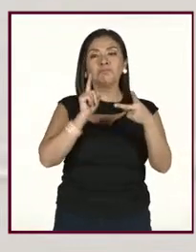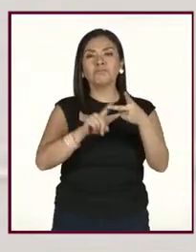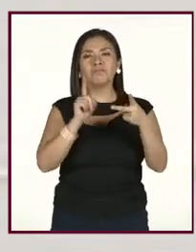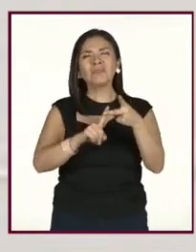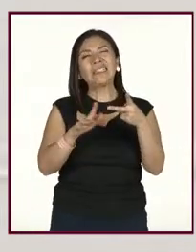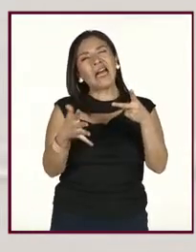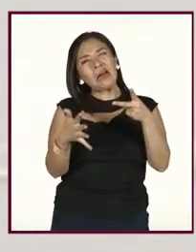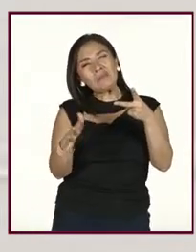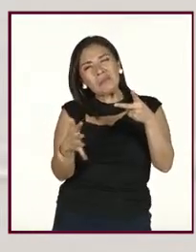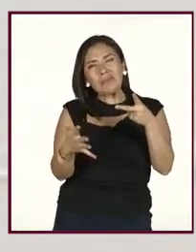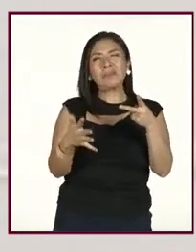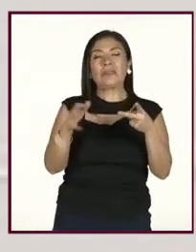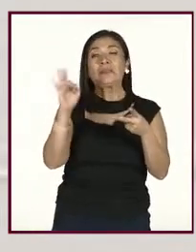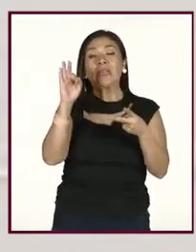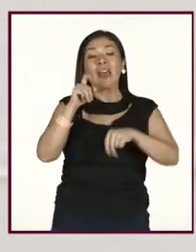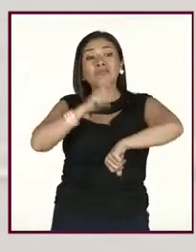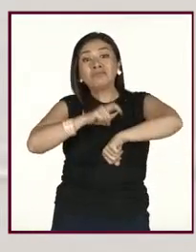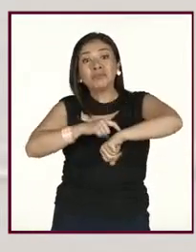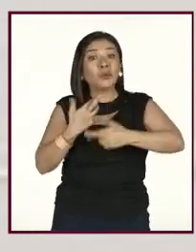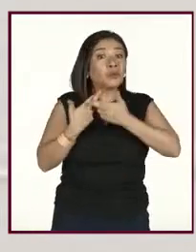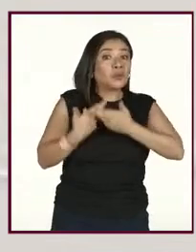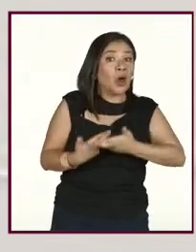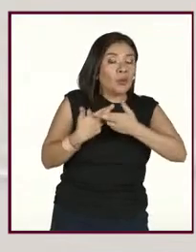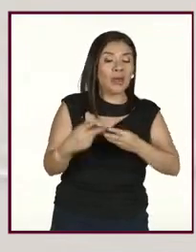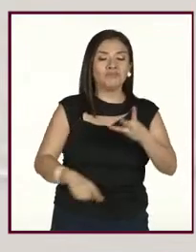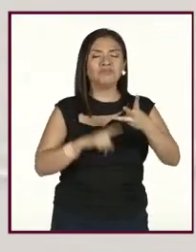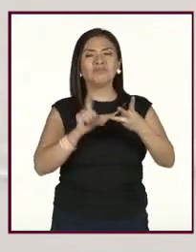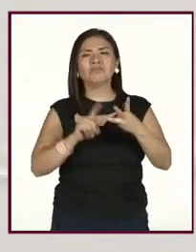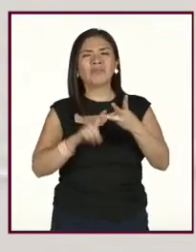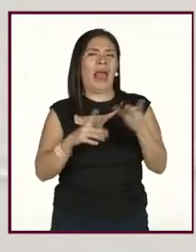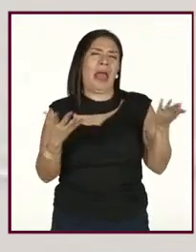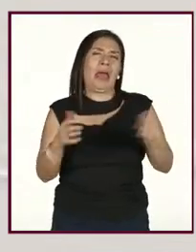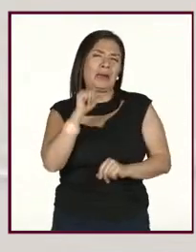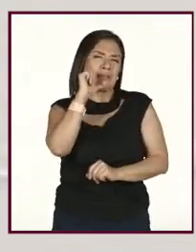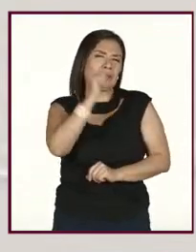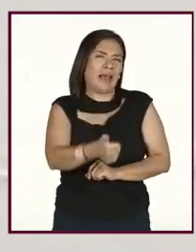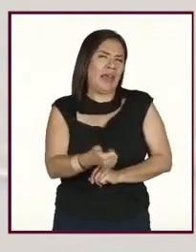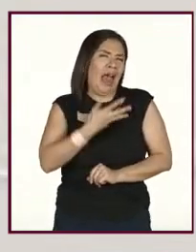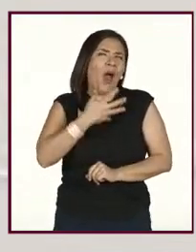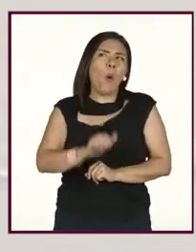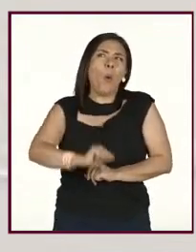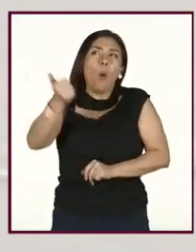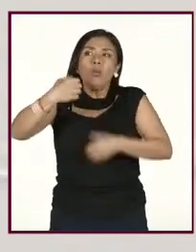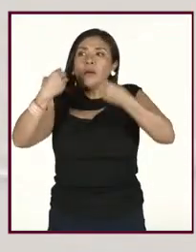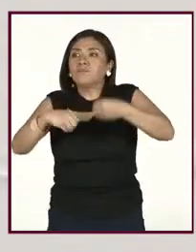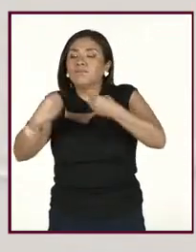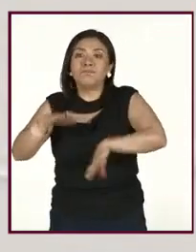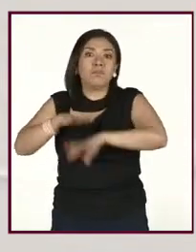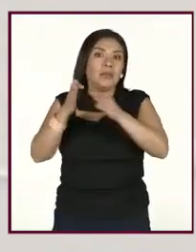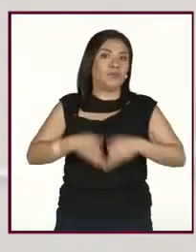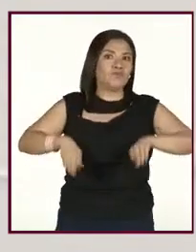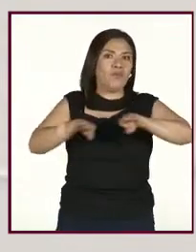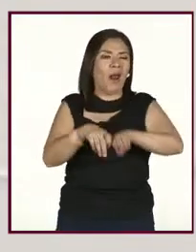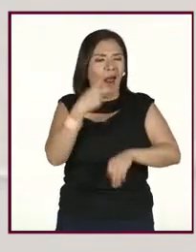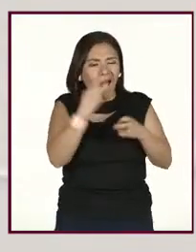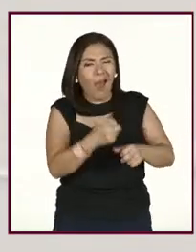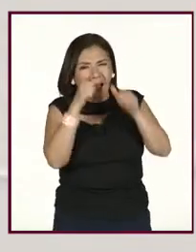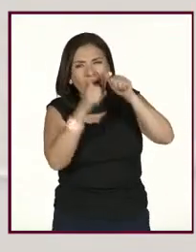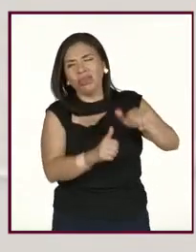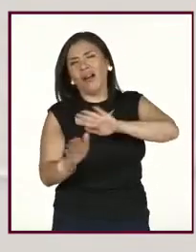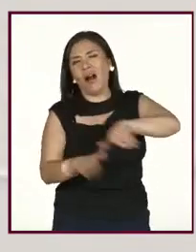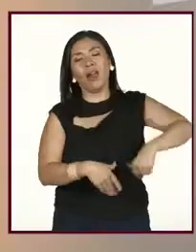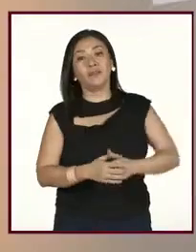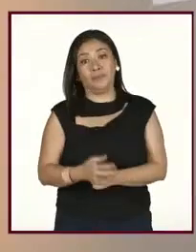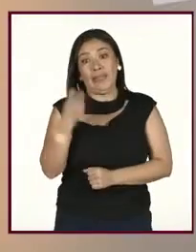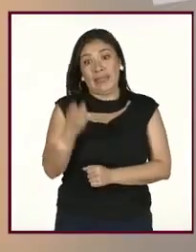Regular, solo si hay tiempo. B. C. Nada. Hay cosas más importantes. Ahí están las opciones,